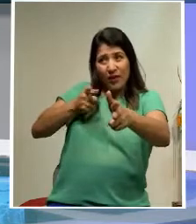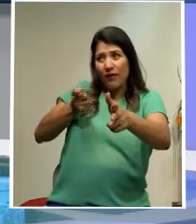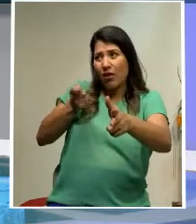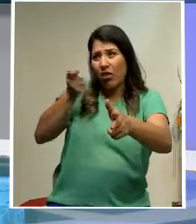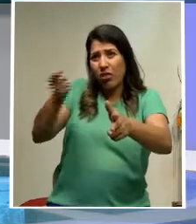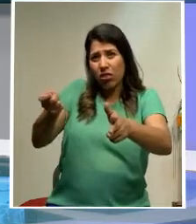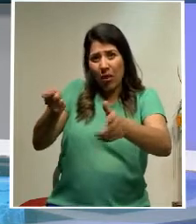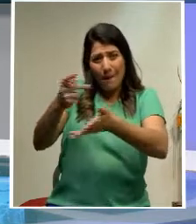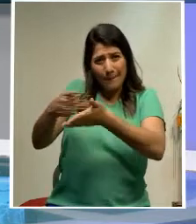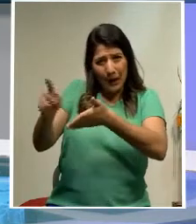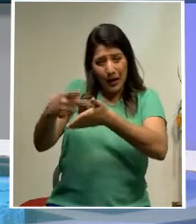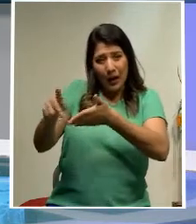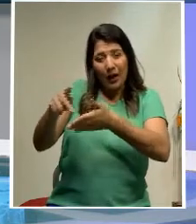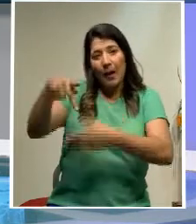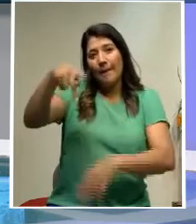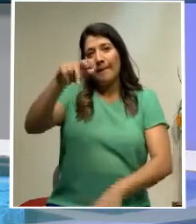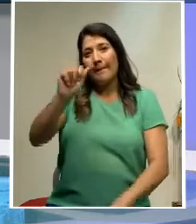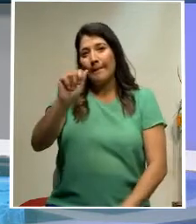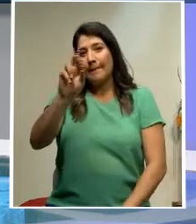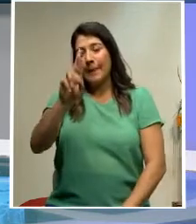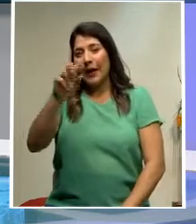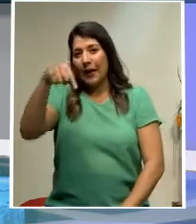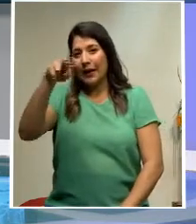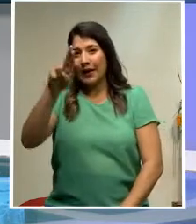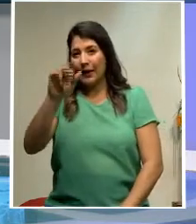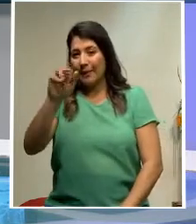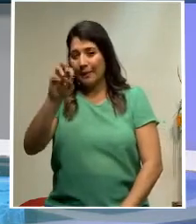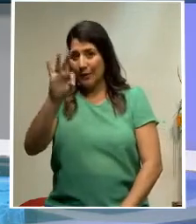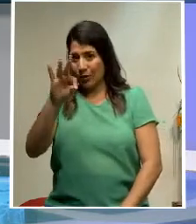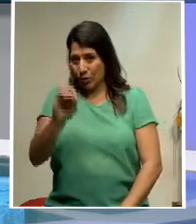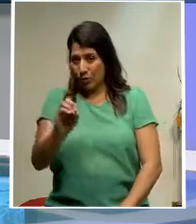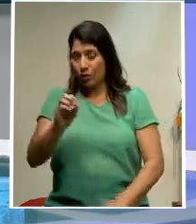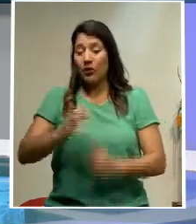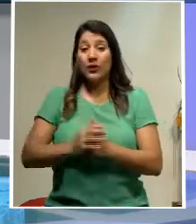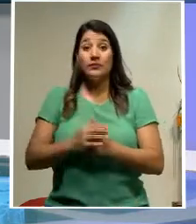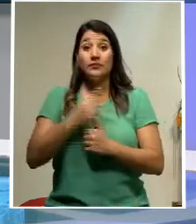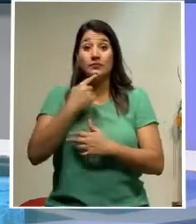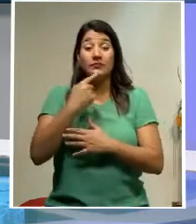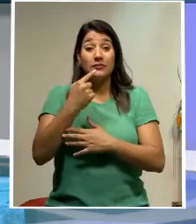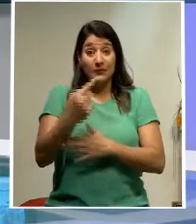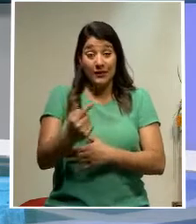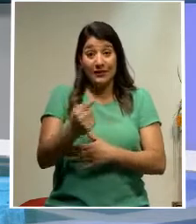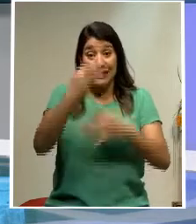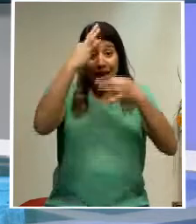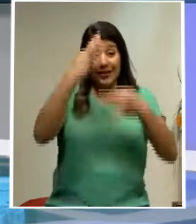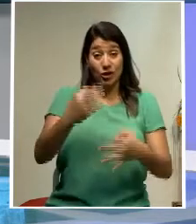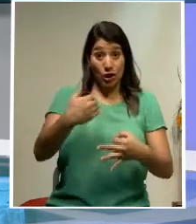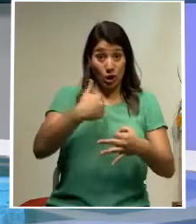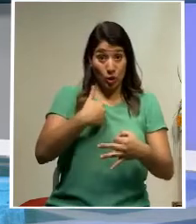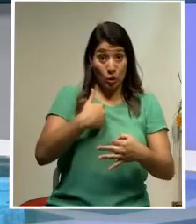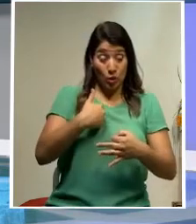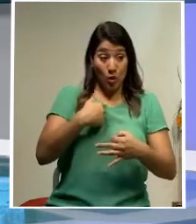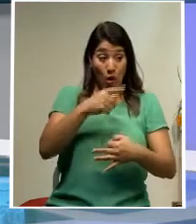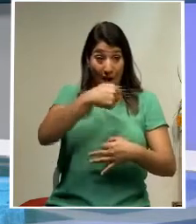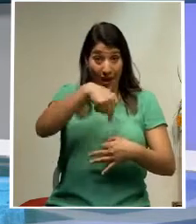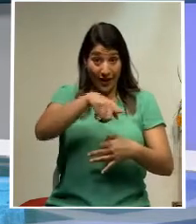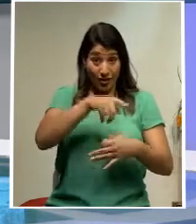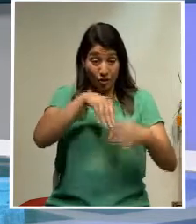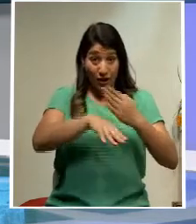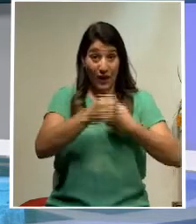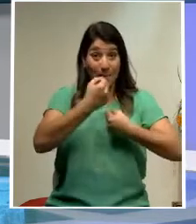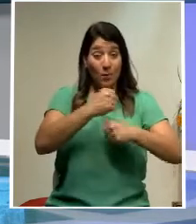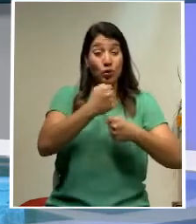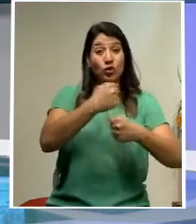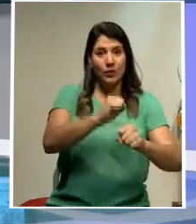licitación. La Contraloría revela que las acciones tomadas por los funcionarios municipales se dieron sin